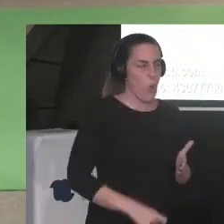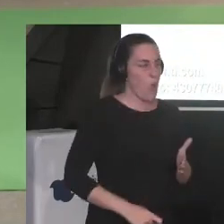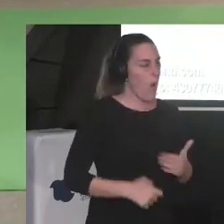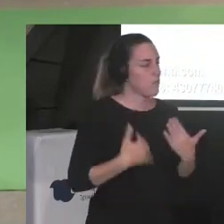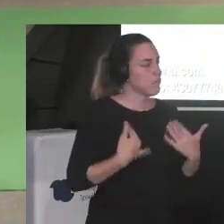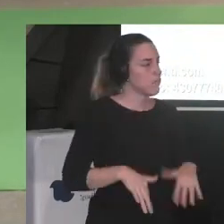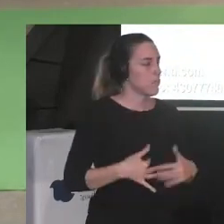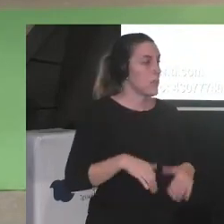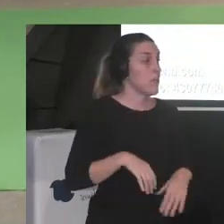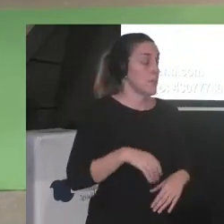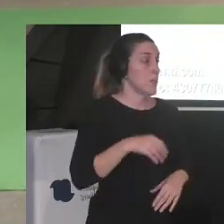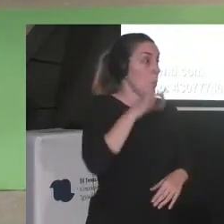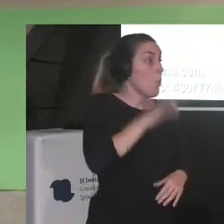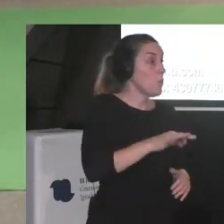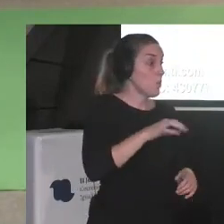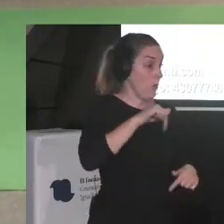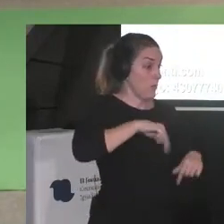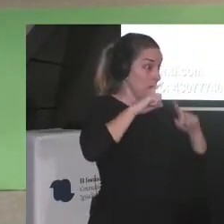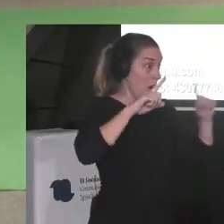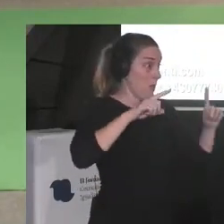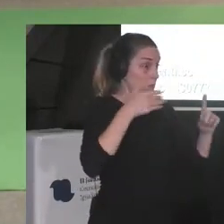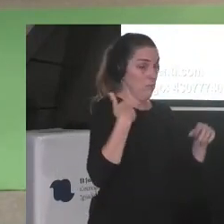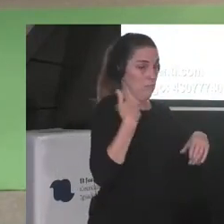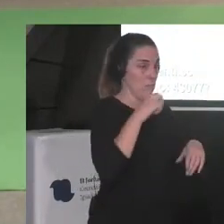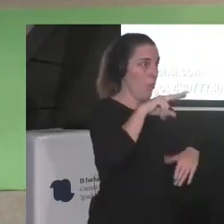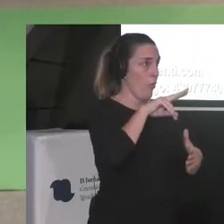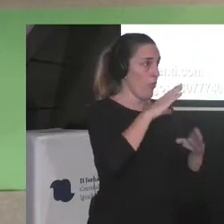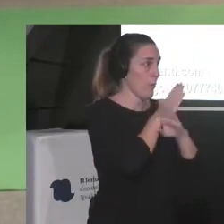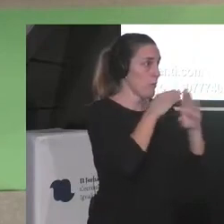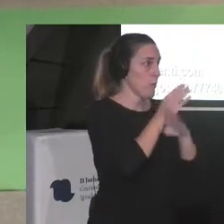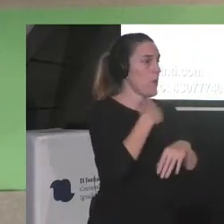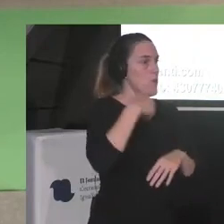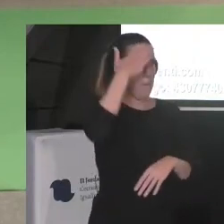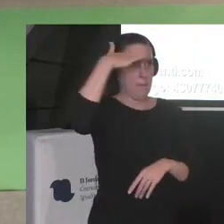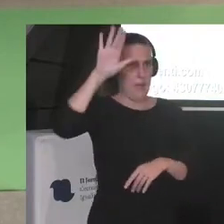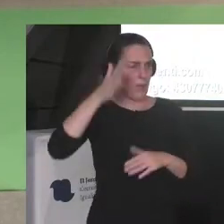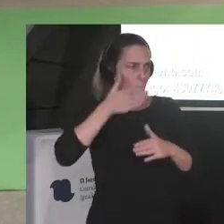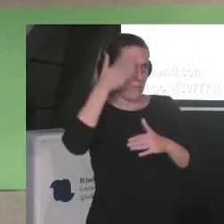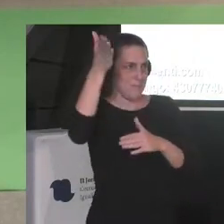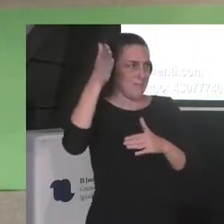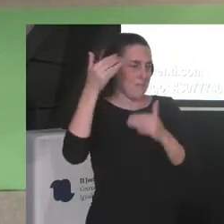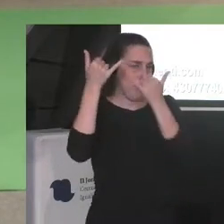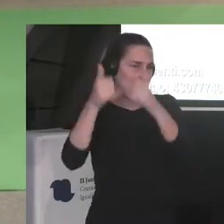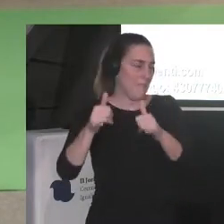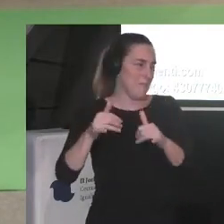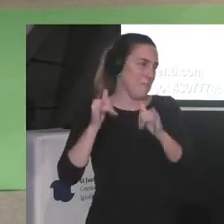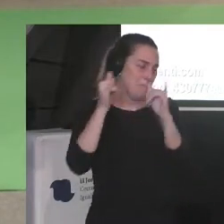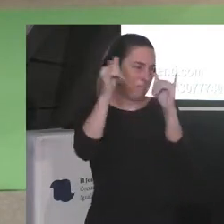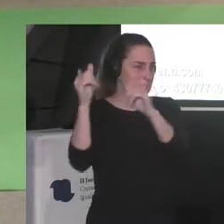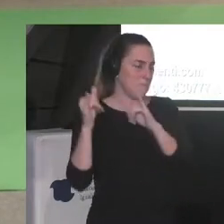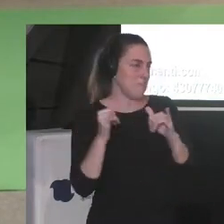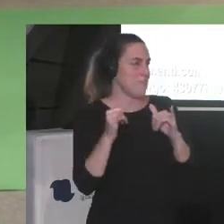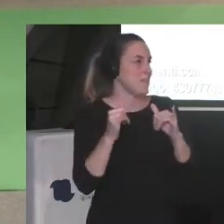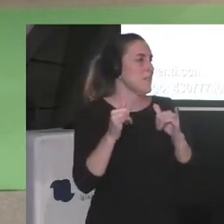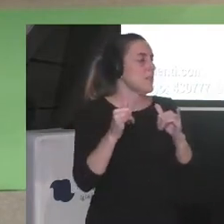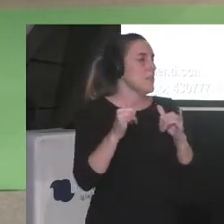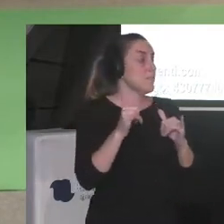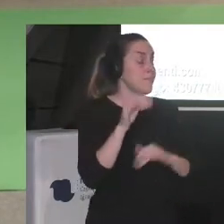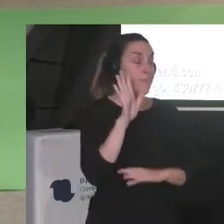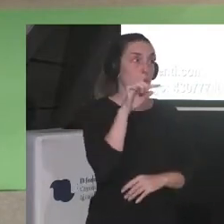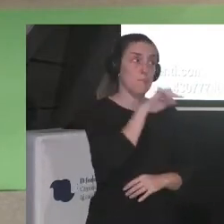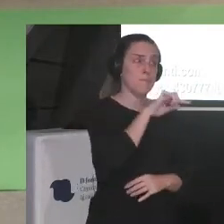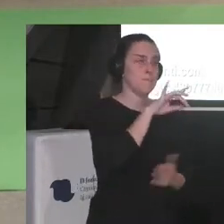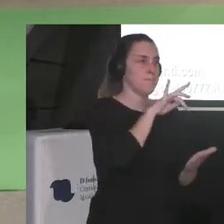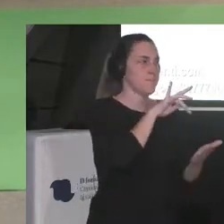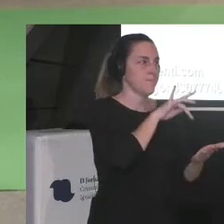por suerte no estuve en España estuve en México ahí de aquelarre pero desde luego es algo muy serio